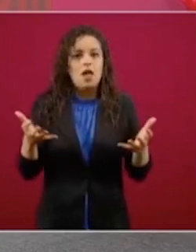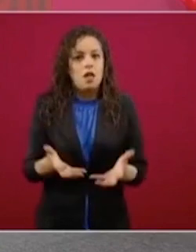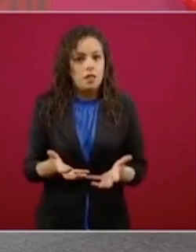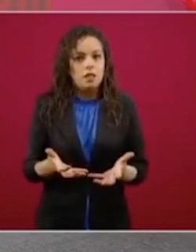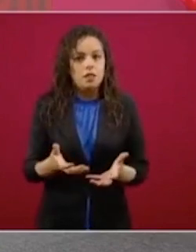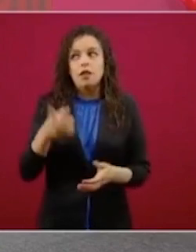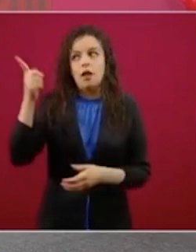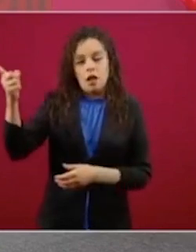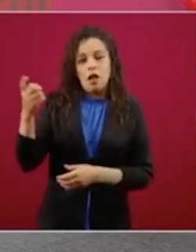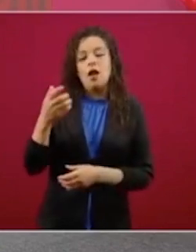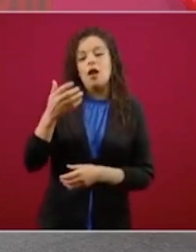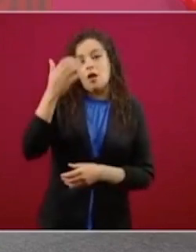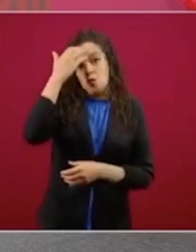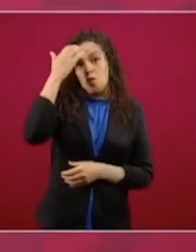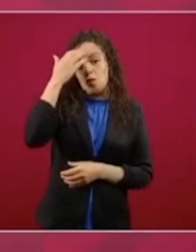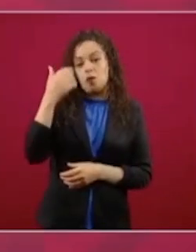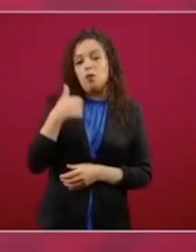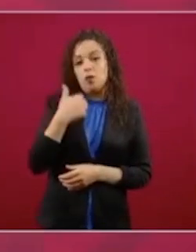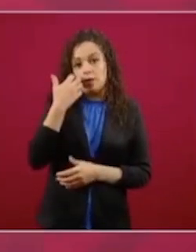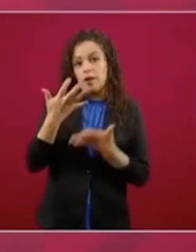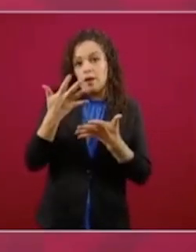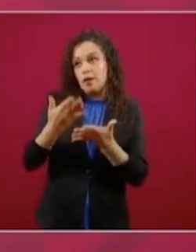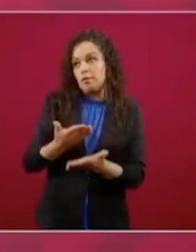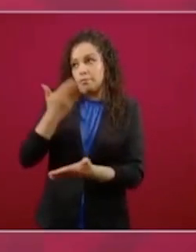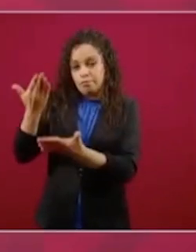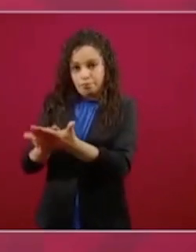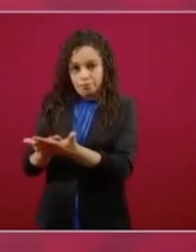atención prioritaria